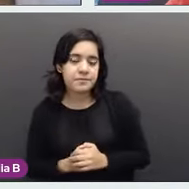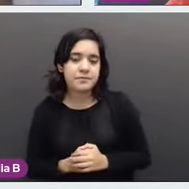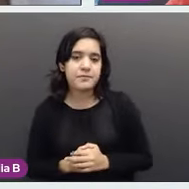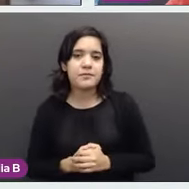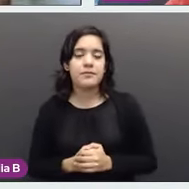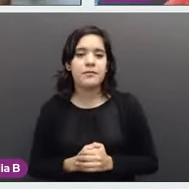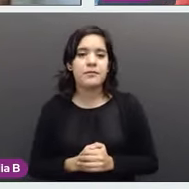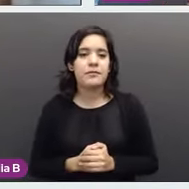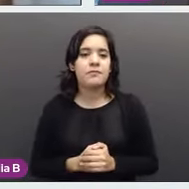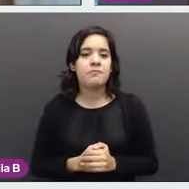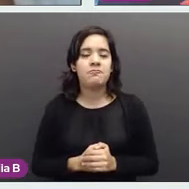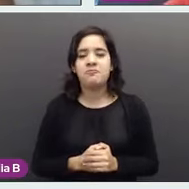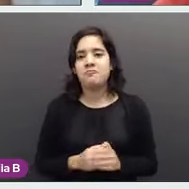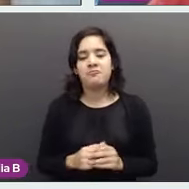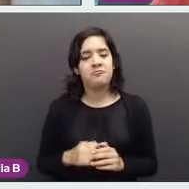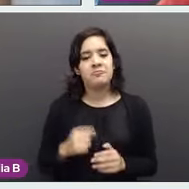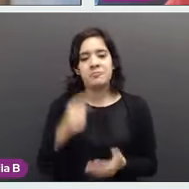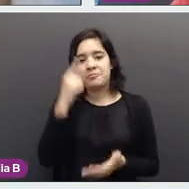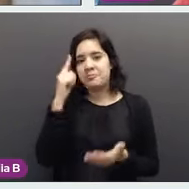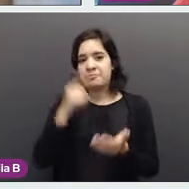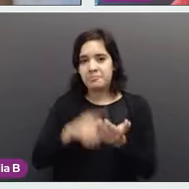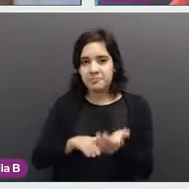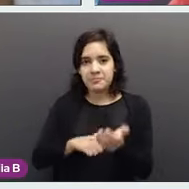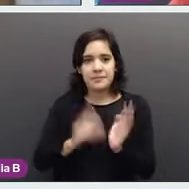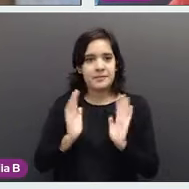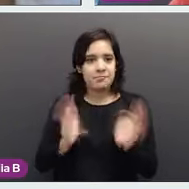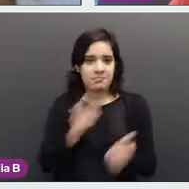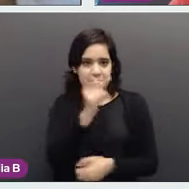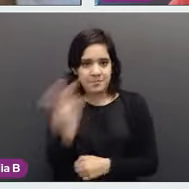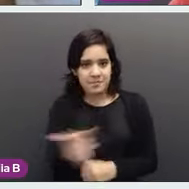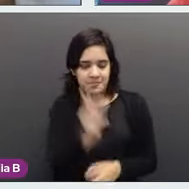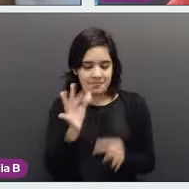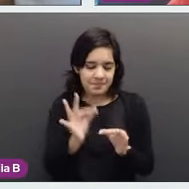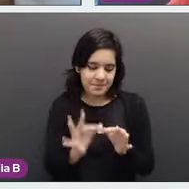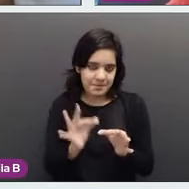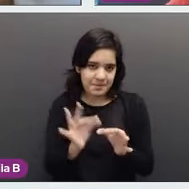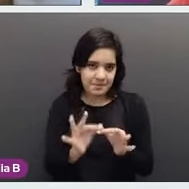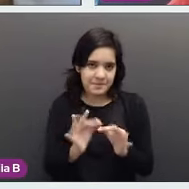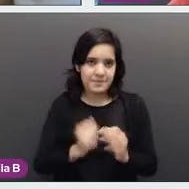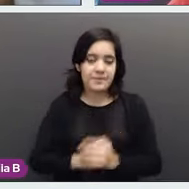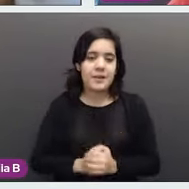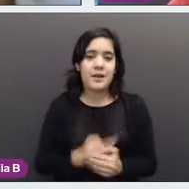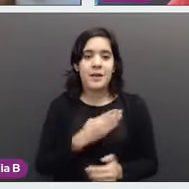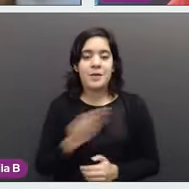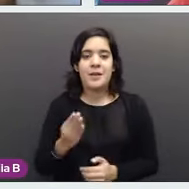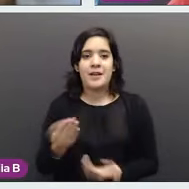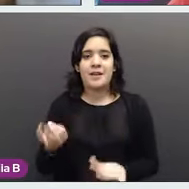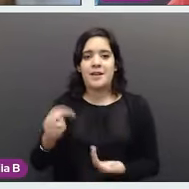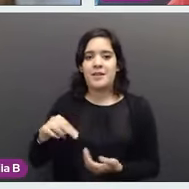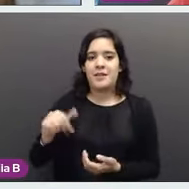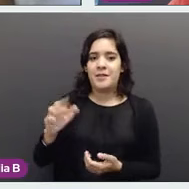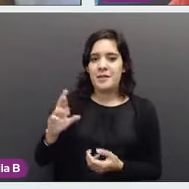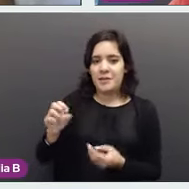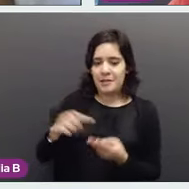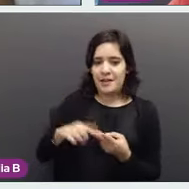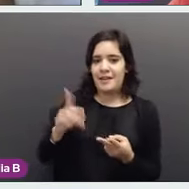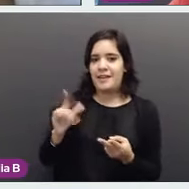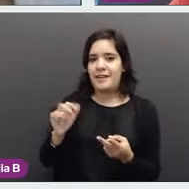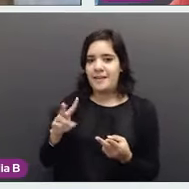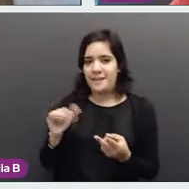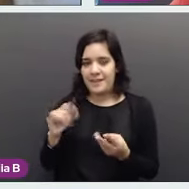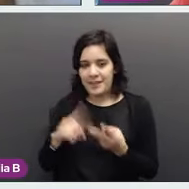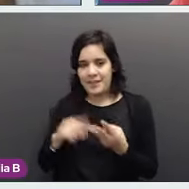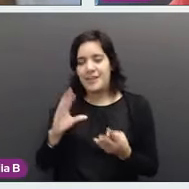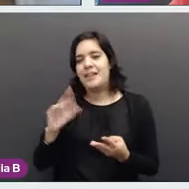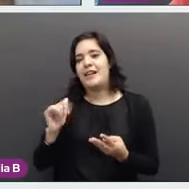Creo que son las preguntas que teníamos. Y bueno, pues Norma, David, Raola, Claudia, Ángel, Coordinación de